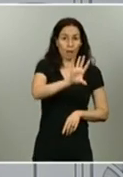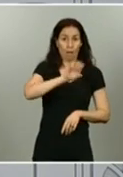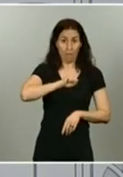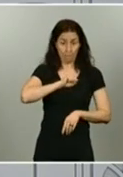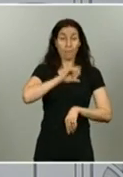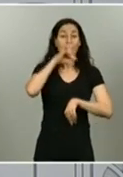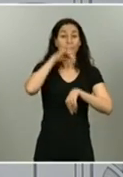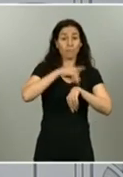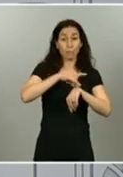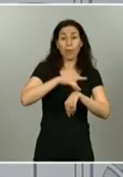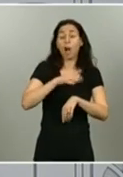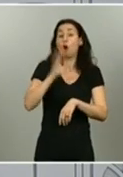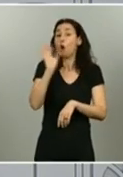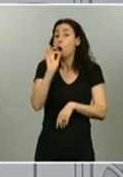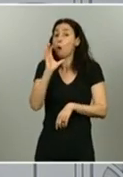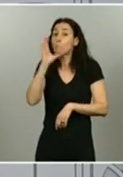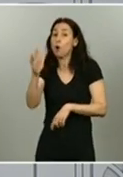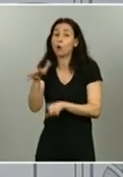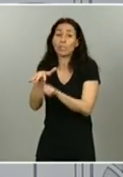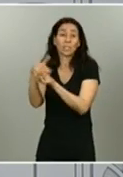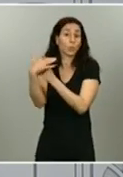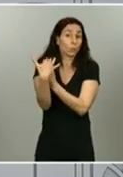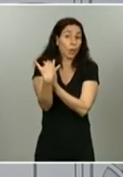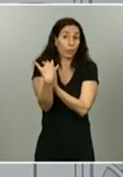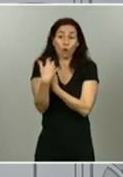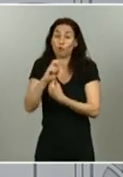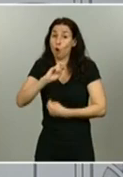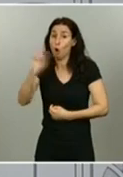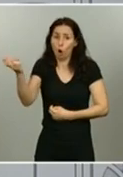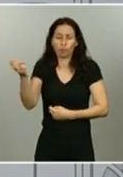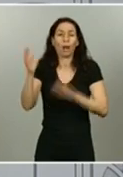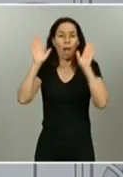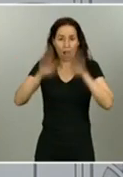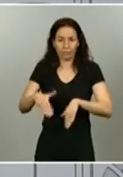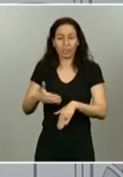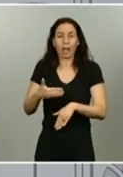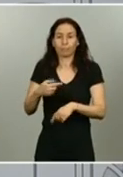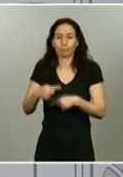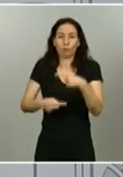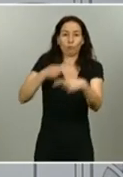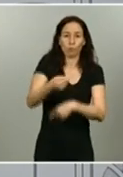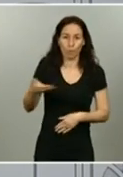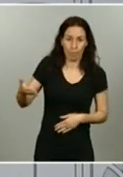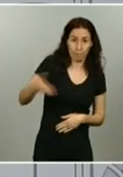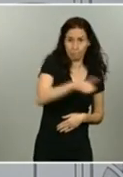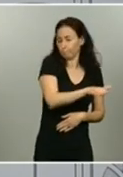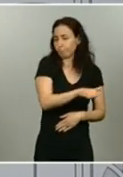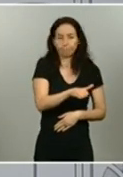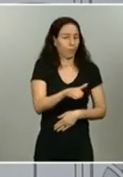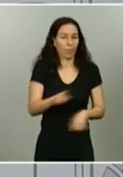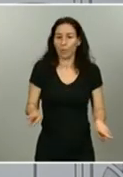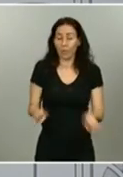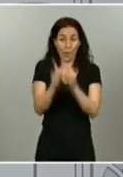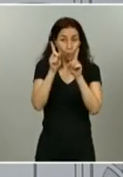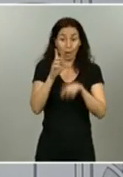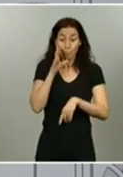patologías se podido ver agravadas y han podido producir ese exceso de mortalidad. Y yo creo que entre todos, si bien es cierto que esta enfermedad tiene